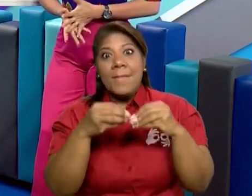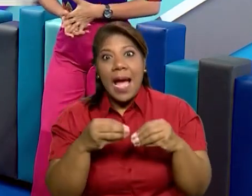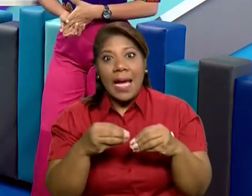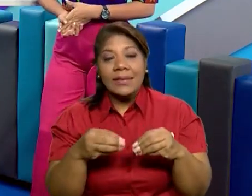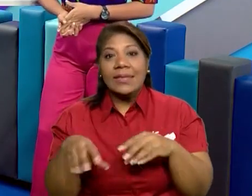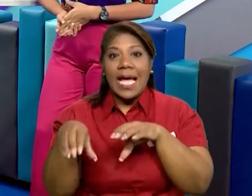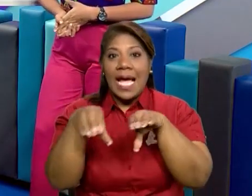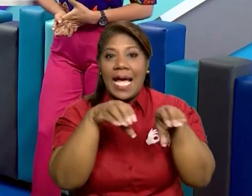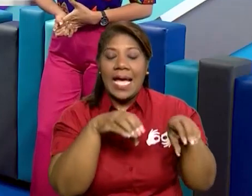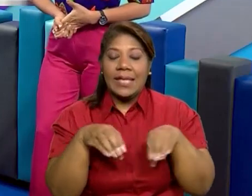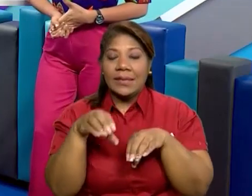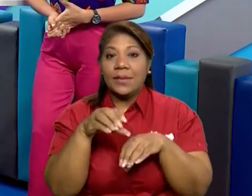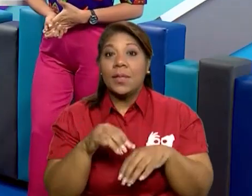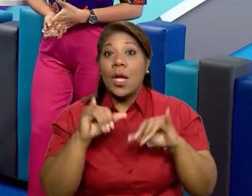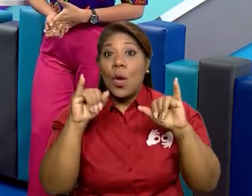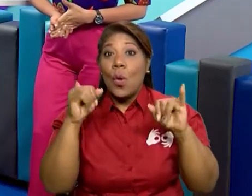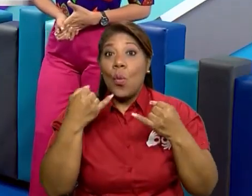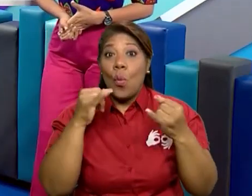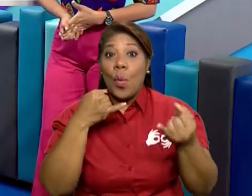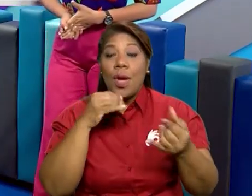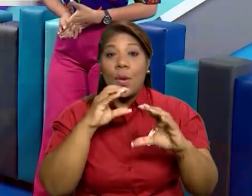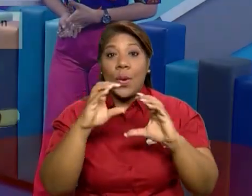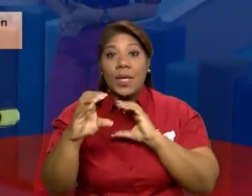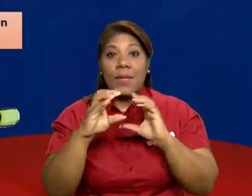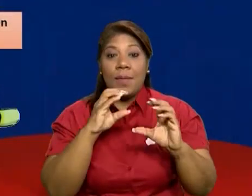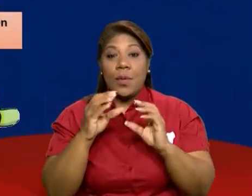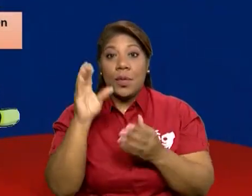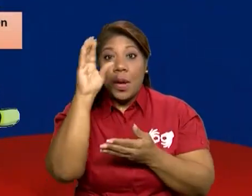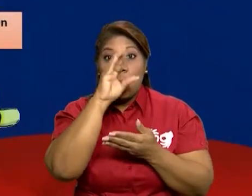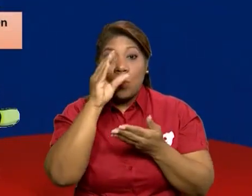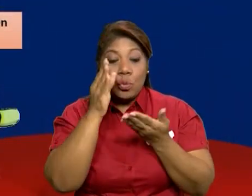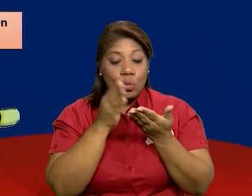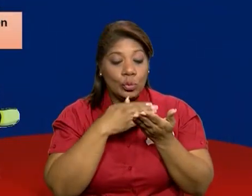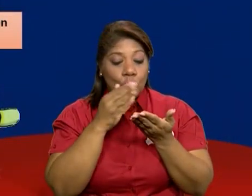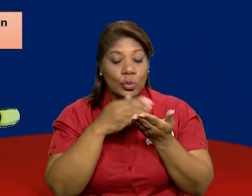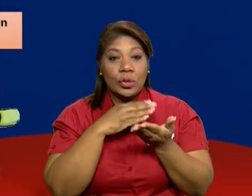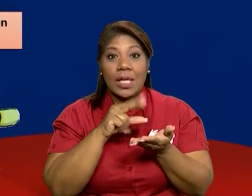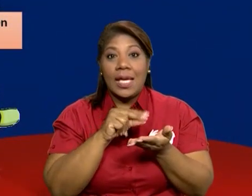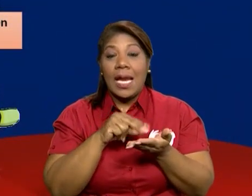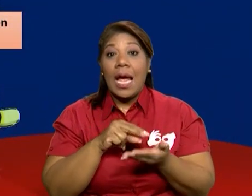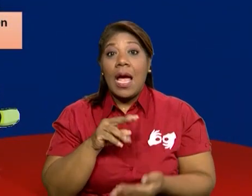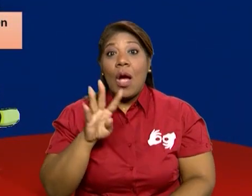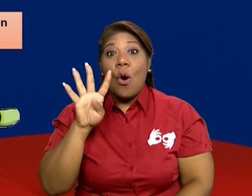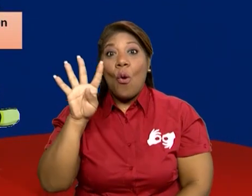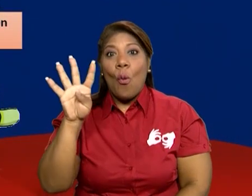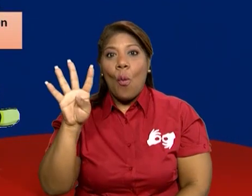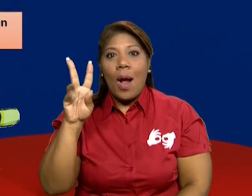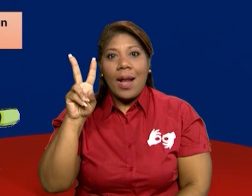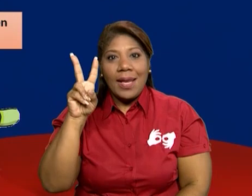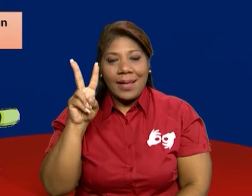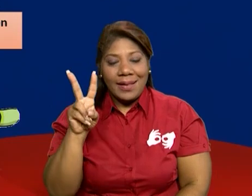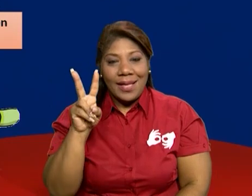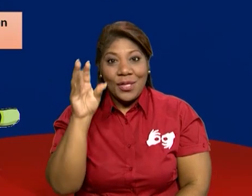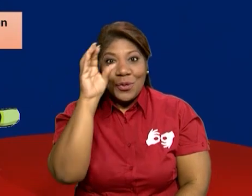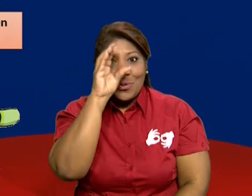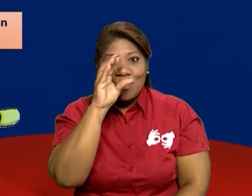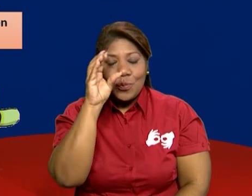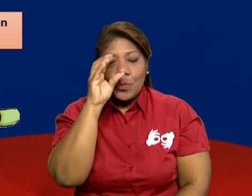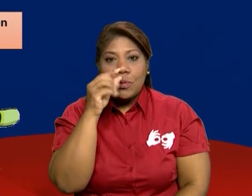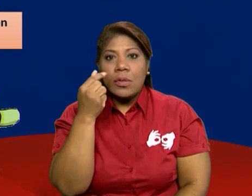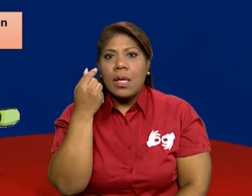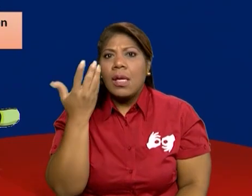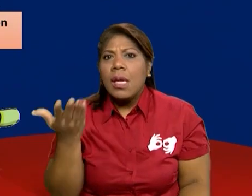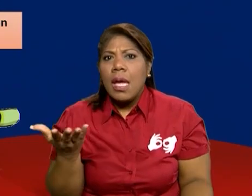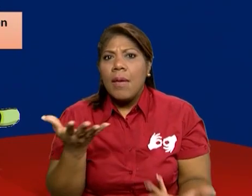En la sección Juego y Me Comunico, en la página 42 de nuestro cuaderno de trabajo, vamos a encerrar las